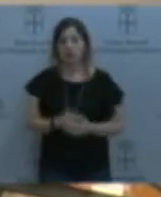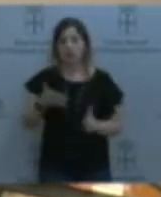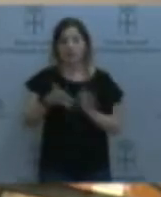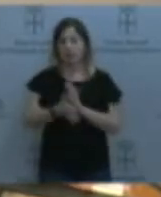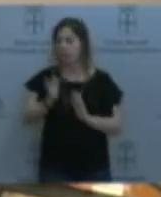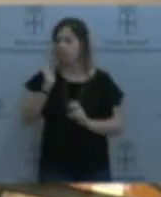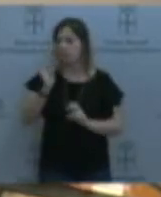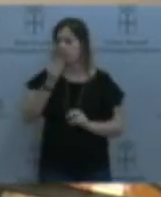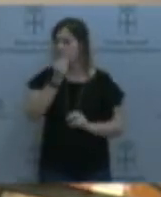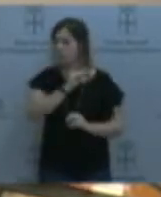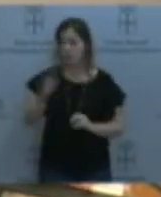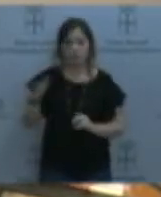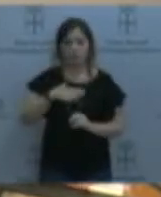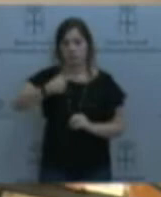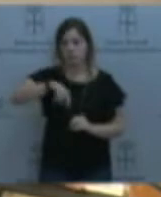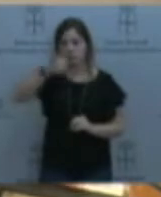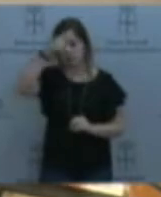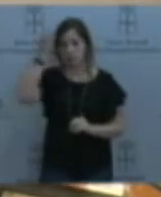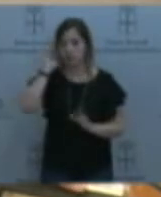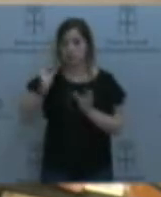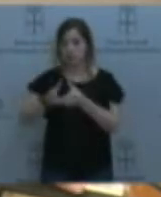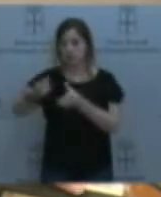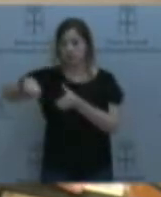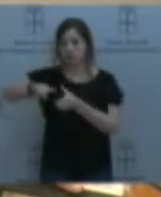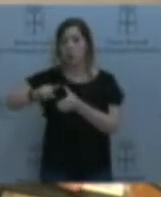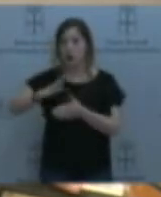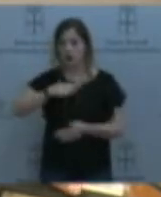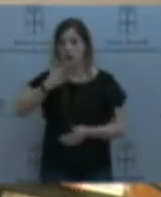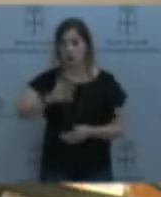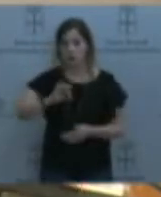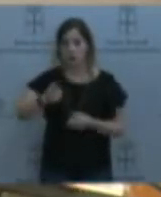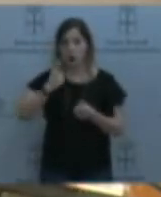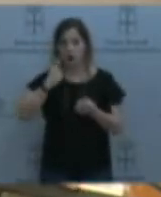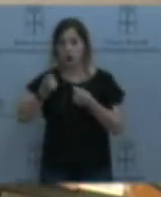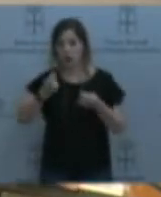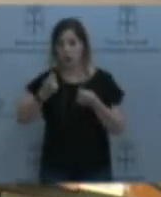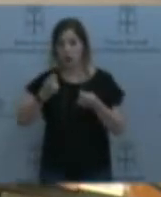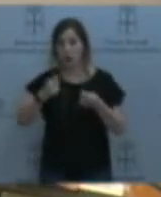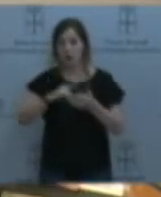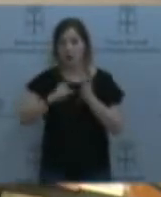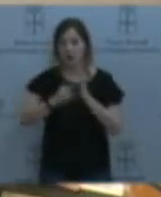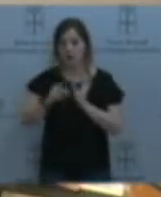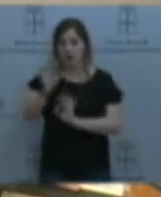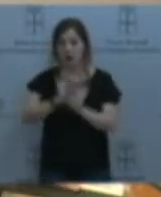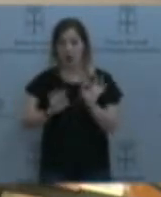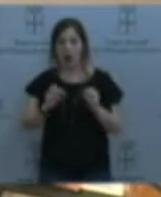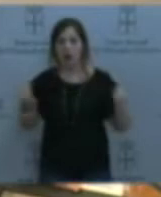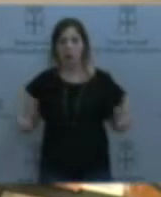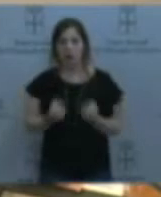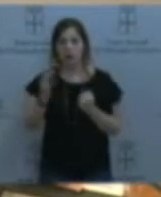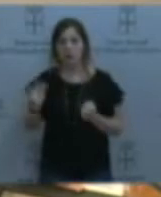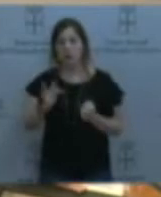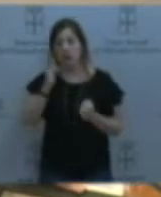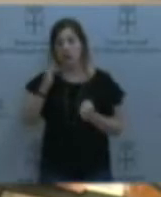son capaces de coordinarse, de planificar sus actuaciones y de mejorar la respuesta. Le quiero decir que en el sistema de